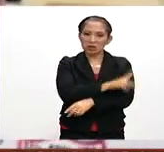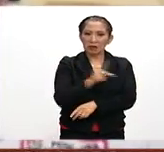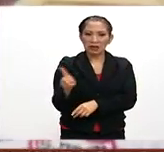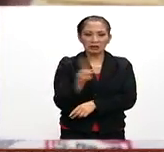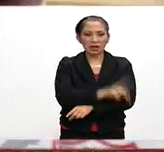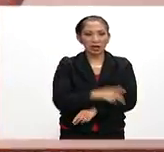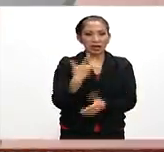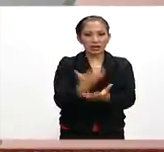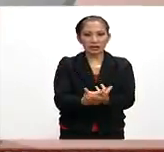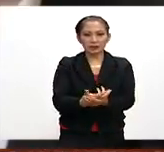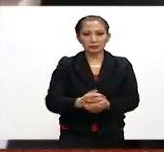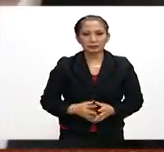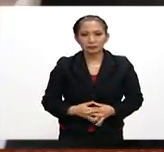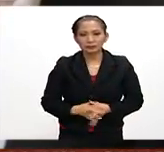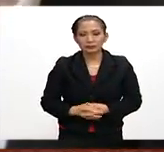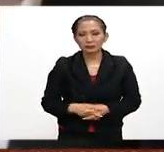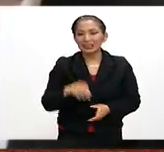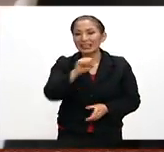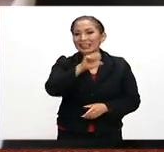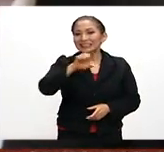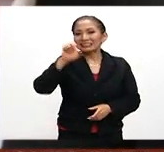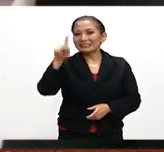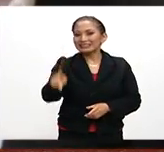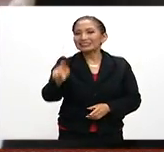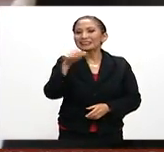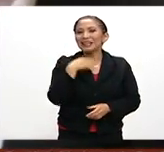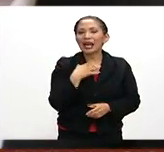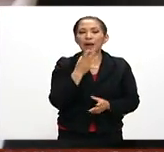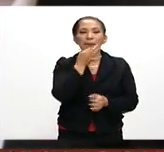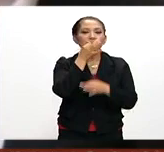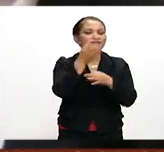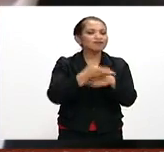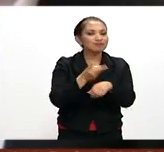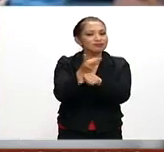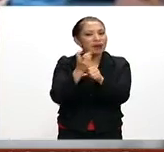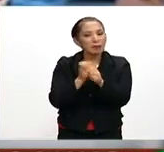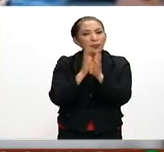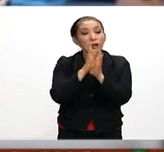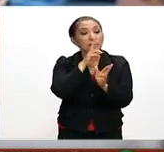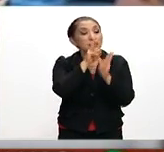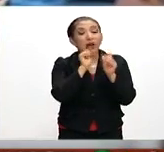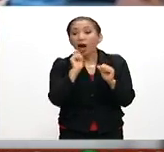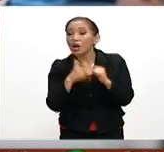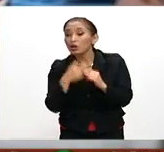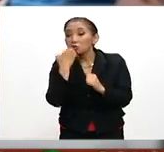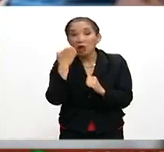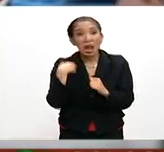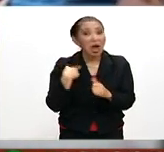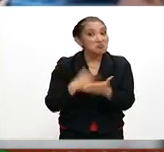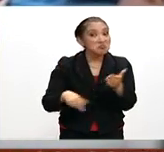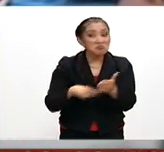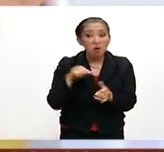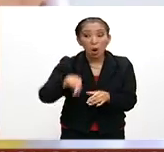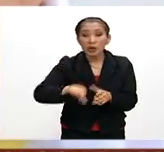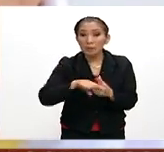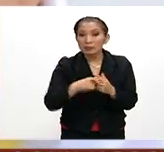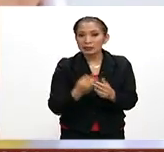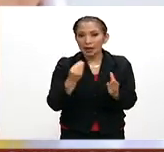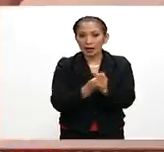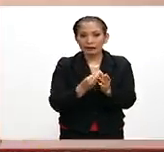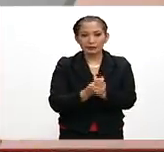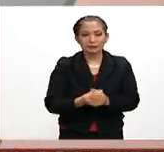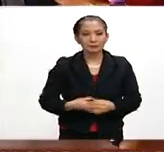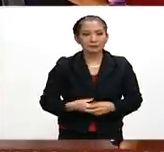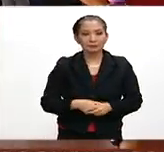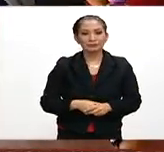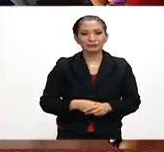días de descanso. La Secretaría de Educación Pública hace un llamado a reportar escuelas que no abran durante este inicio de clases.